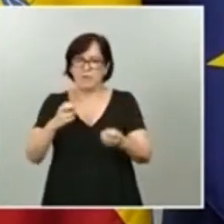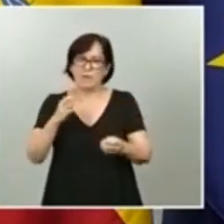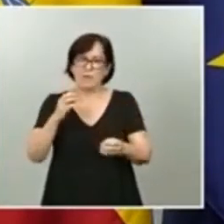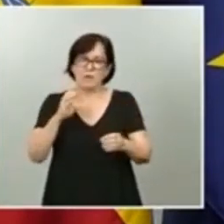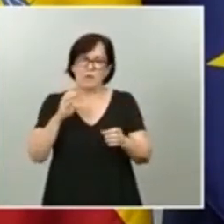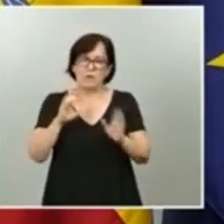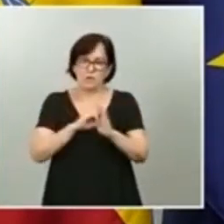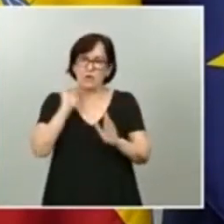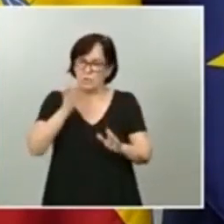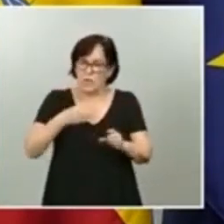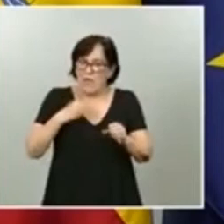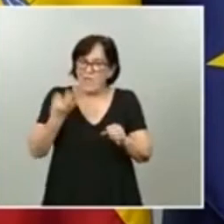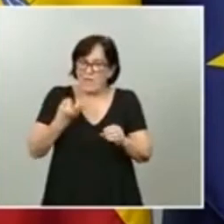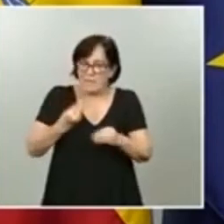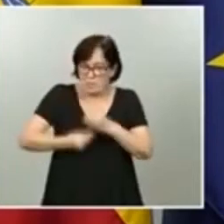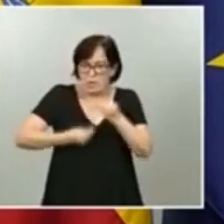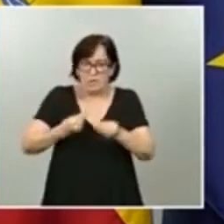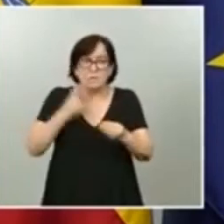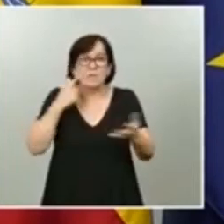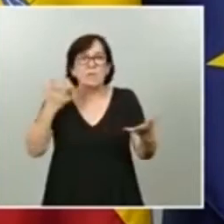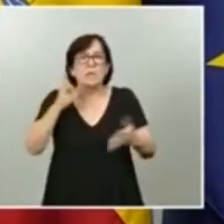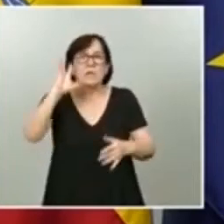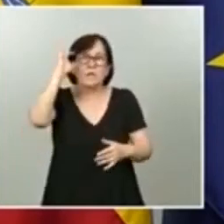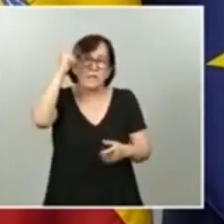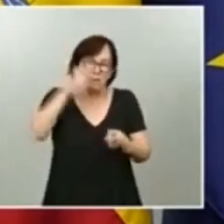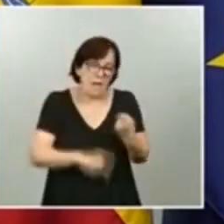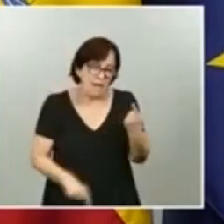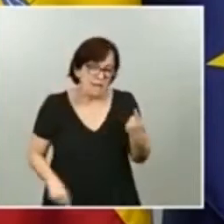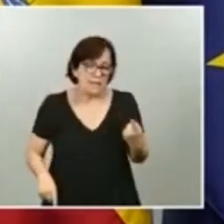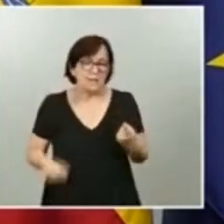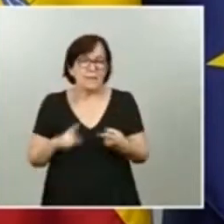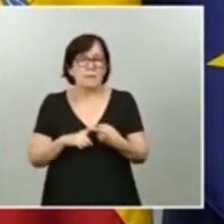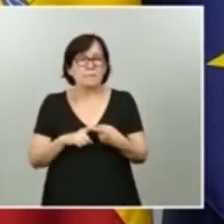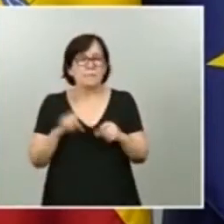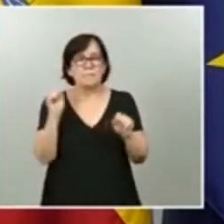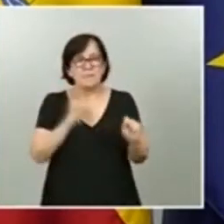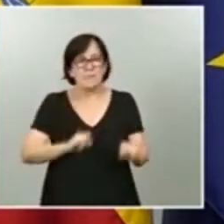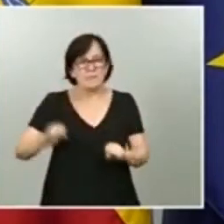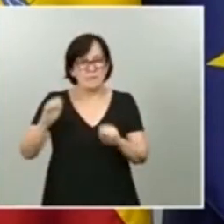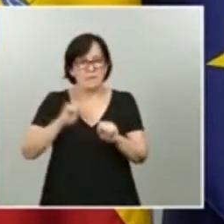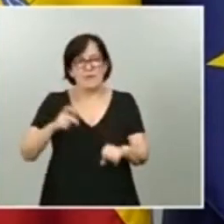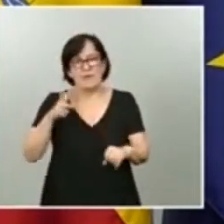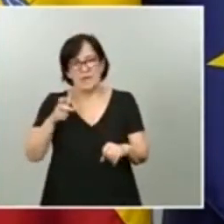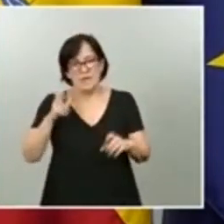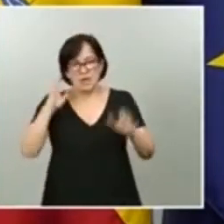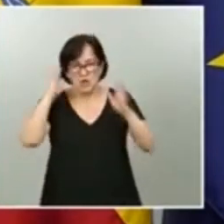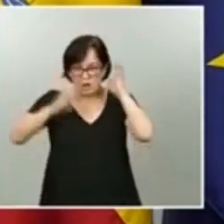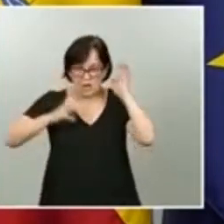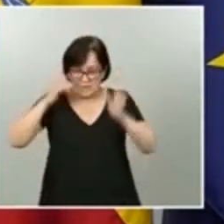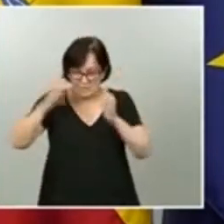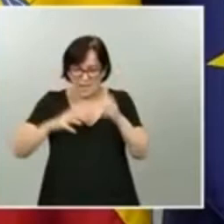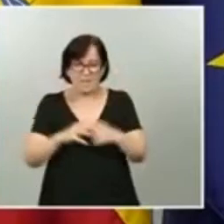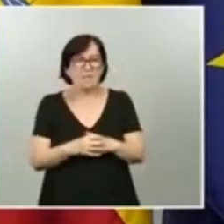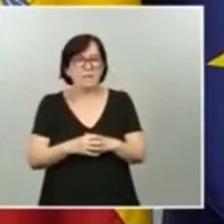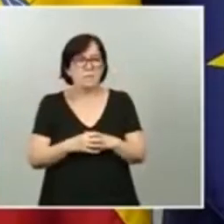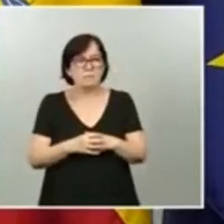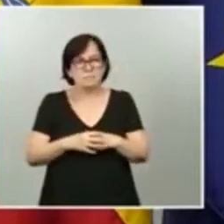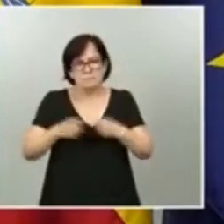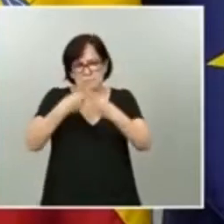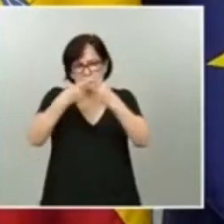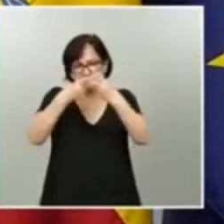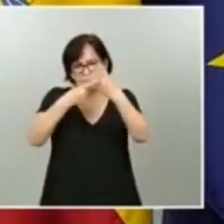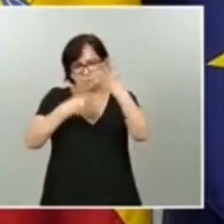Estoy hablando de la emergencia climática, estoy hablando de defensa del derecho de los animales y un largo etcétera, lucha contra el